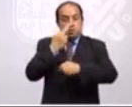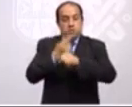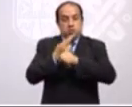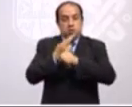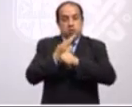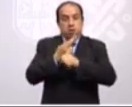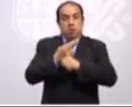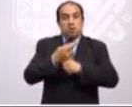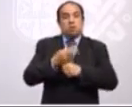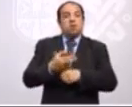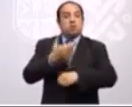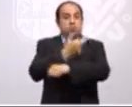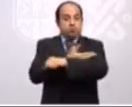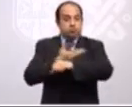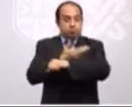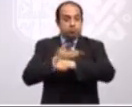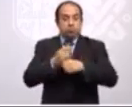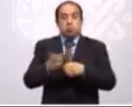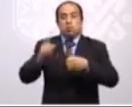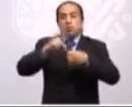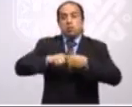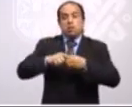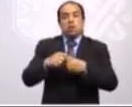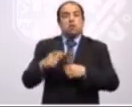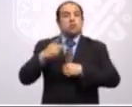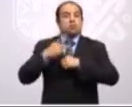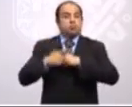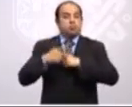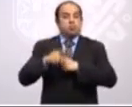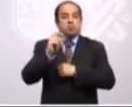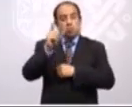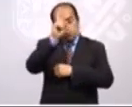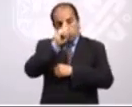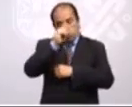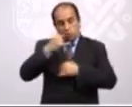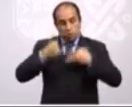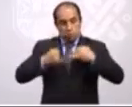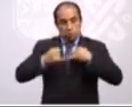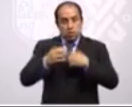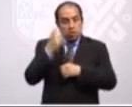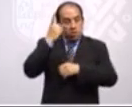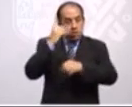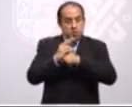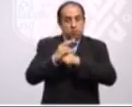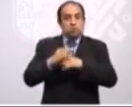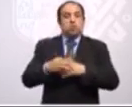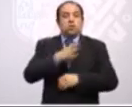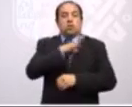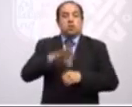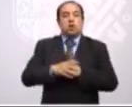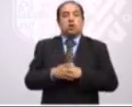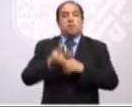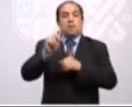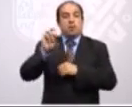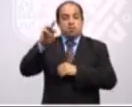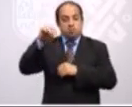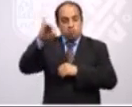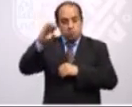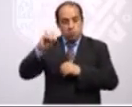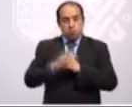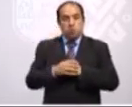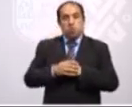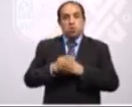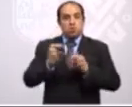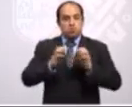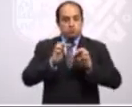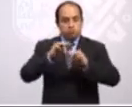Integral de Riesgo, Consejería Jurídica y la Dirección General de Patrimonio Inmobiliario. Es importante comentarle, doctora, que